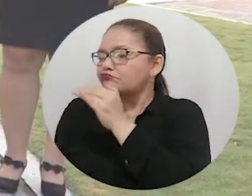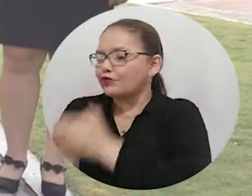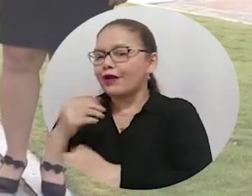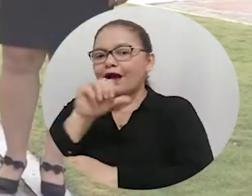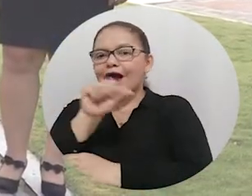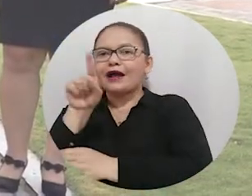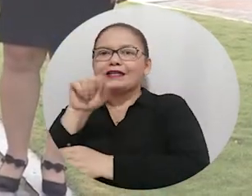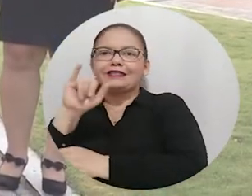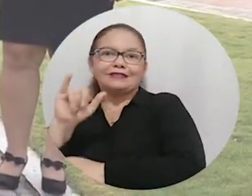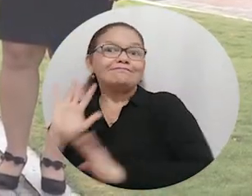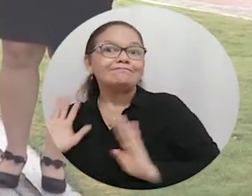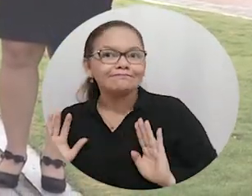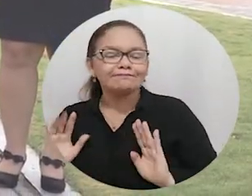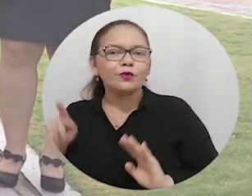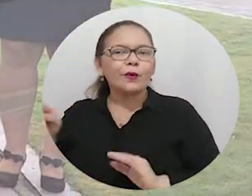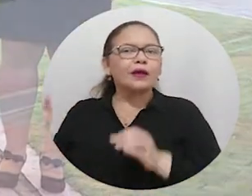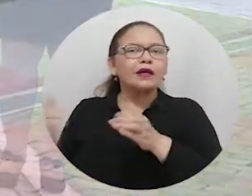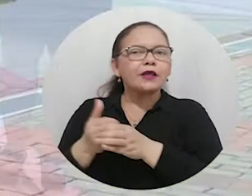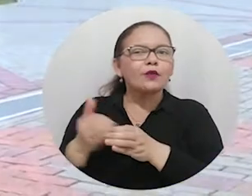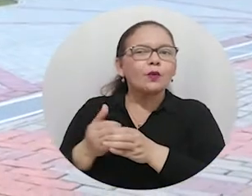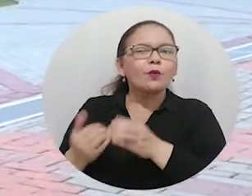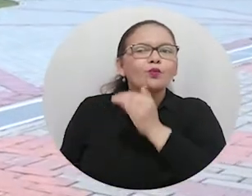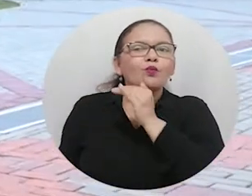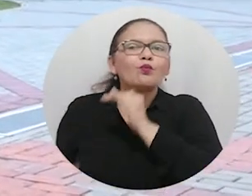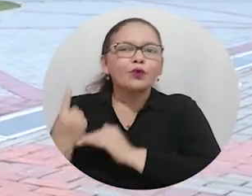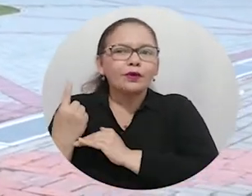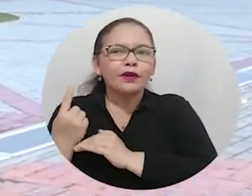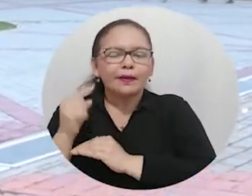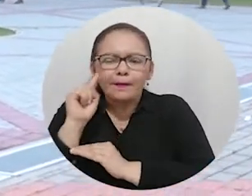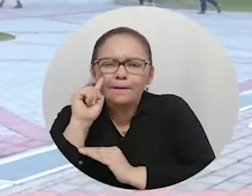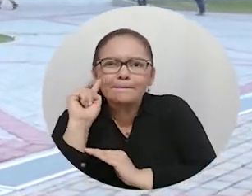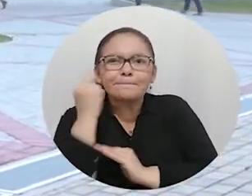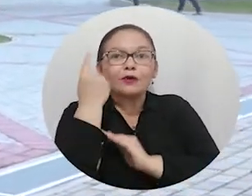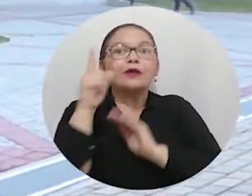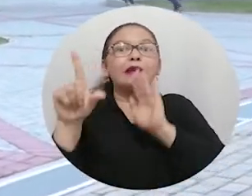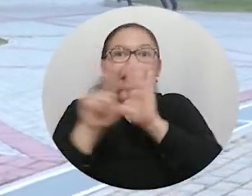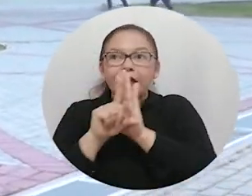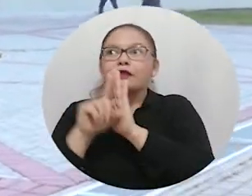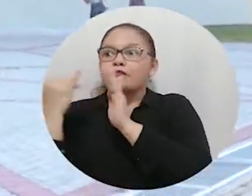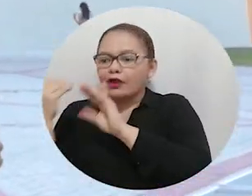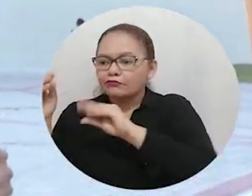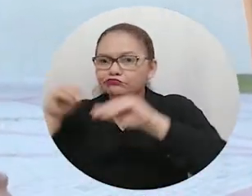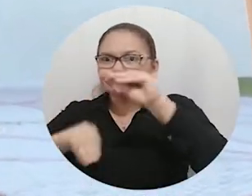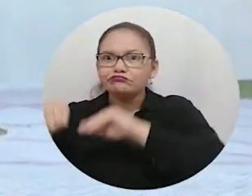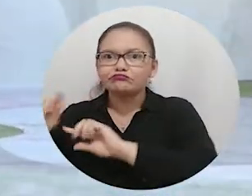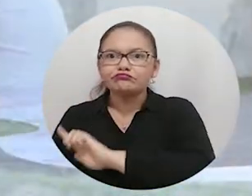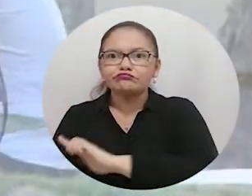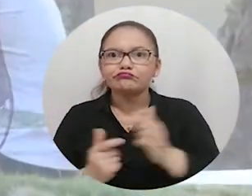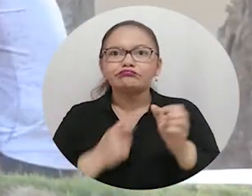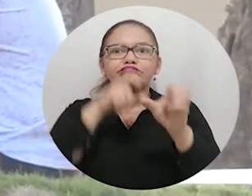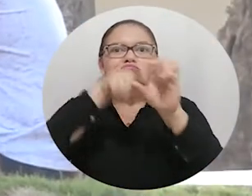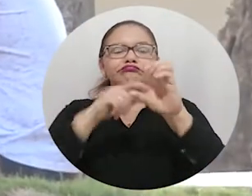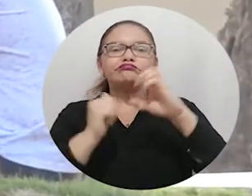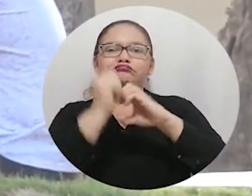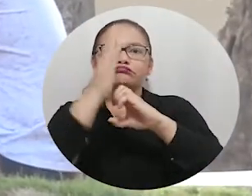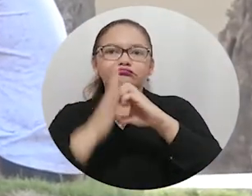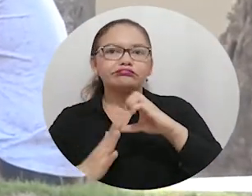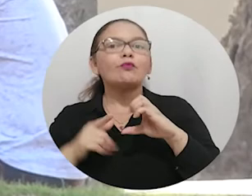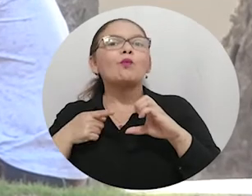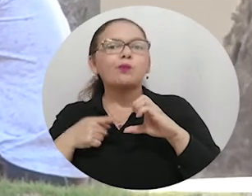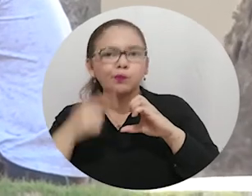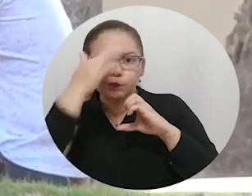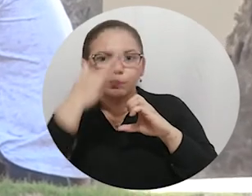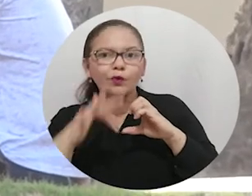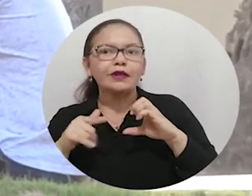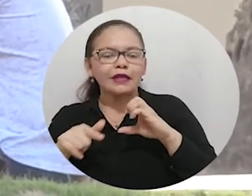Sistemas AESIS. Esta asociación se constituye como una de las primeras legalmente fundadas y registradas ante Cámara de Comercio de